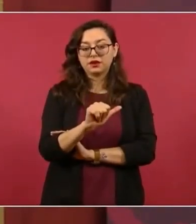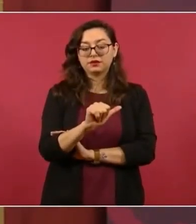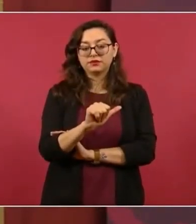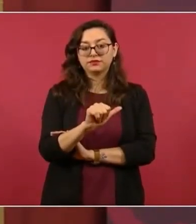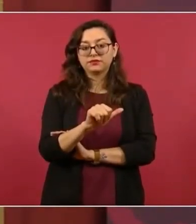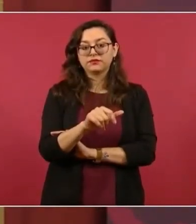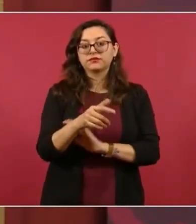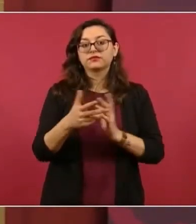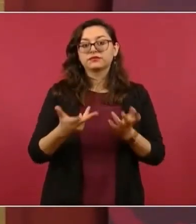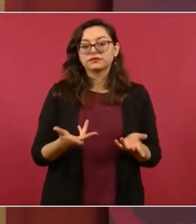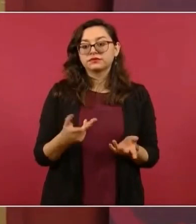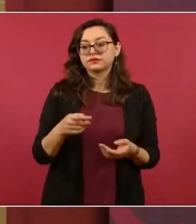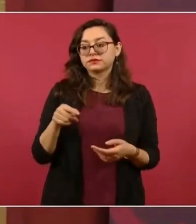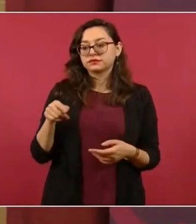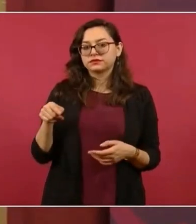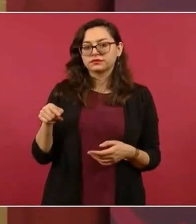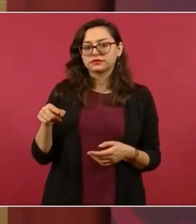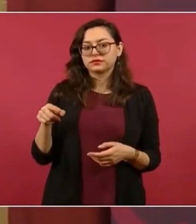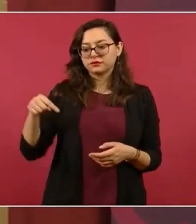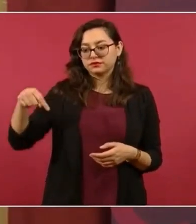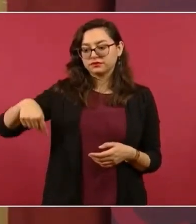a la señora del COFEFE